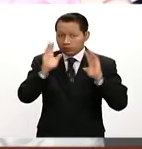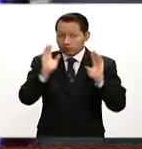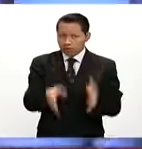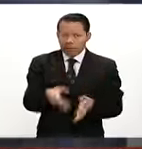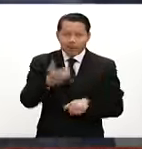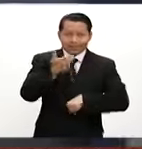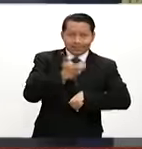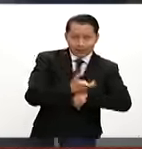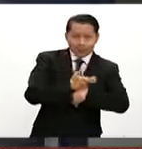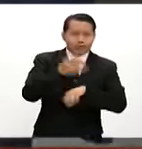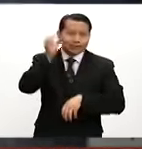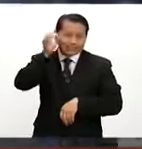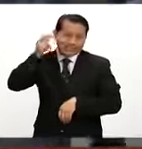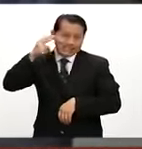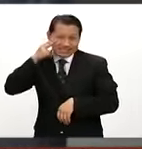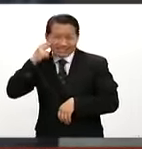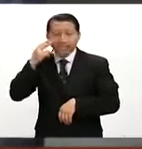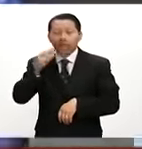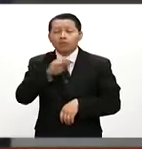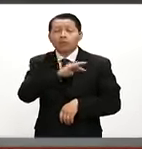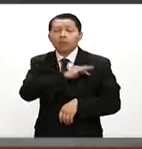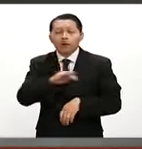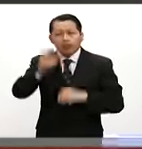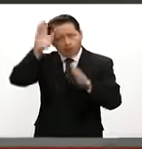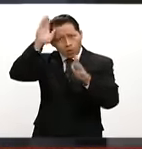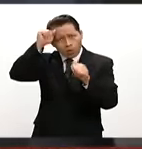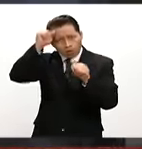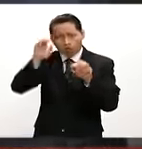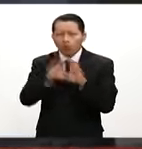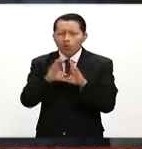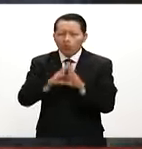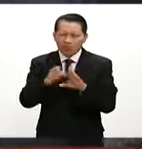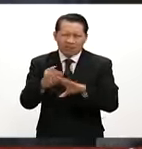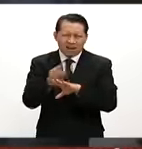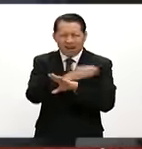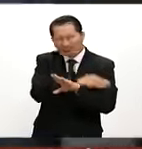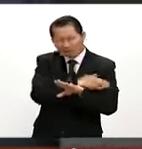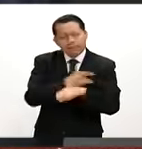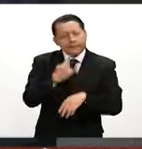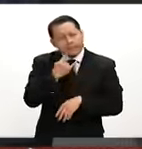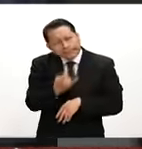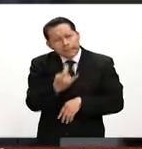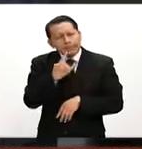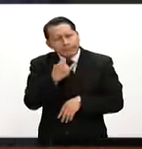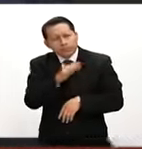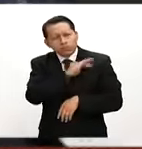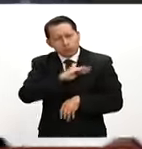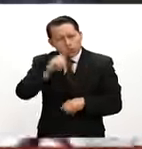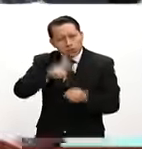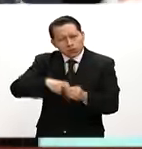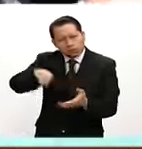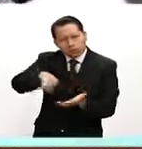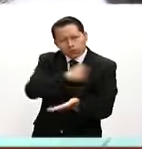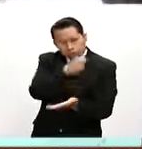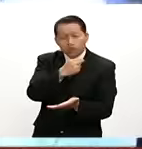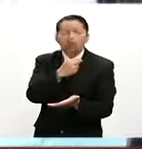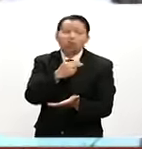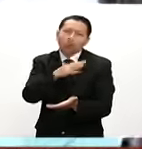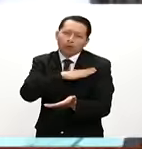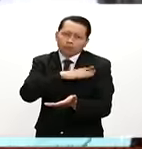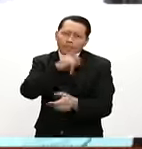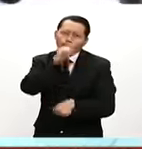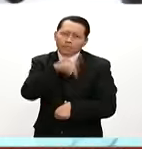de un acuerdo que se estaba tratando de firmar, se estaba tratando de que lo ratificara, el acuerdo de